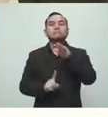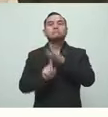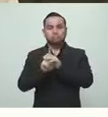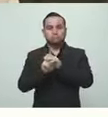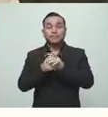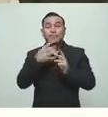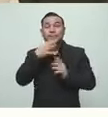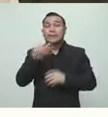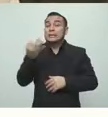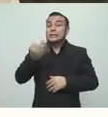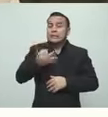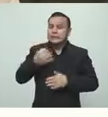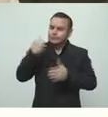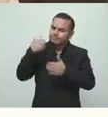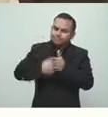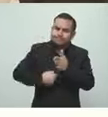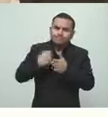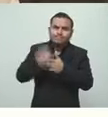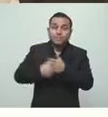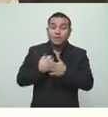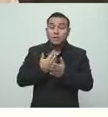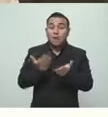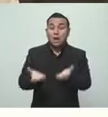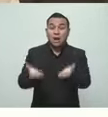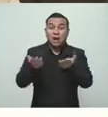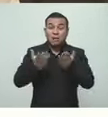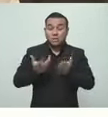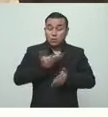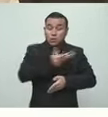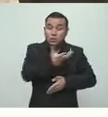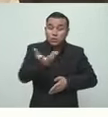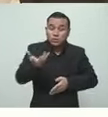pero ahora tenemos que enfrentarlo con la ayuda de todos realmente.